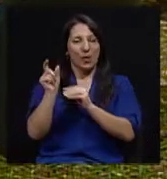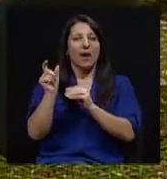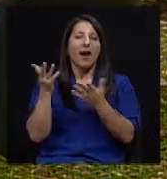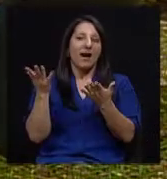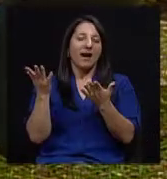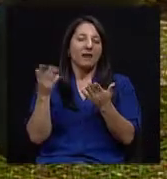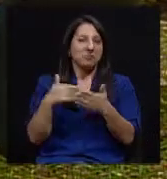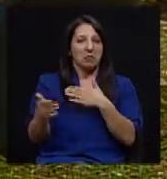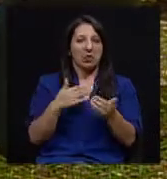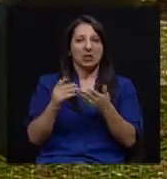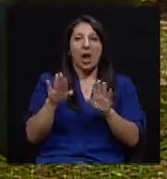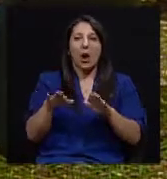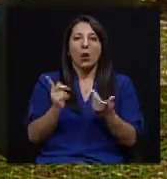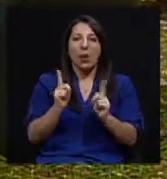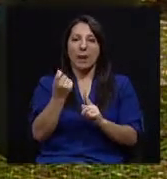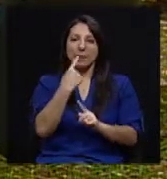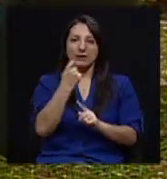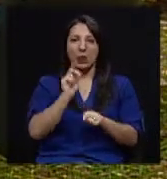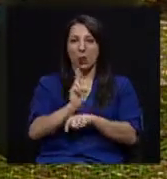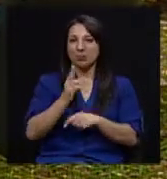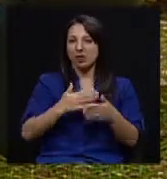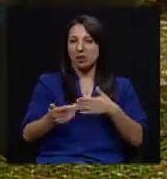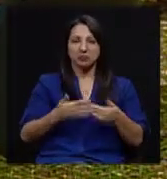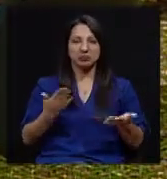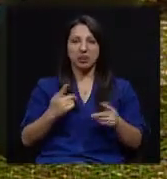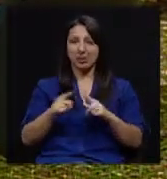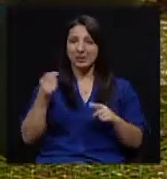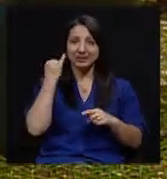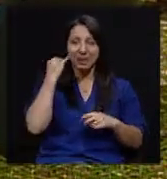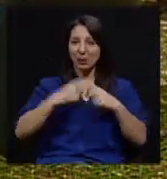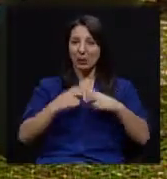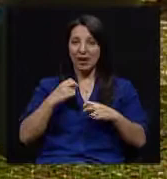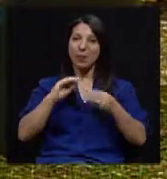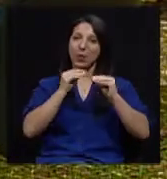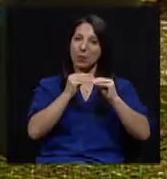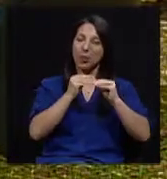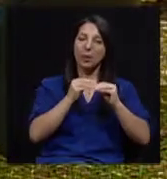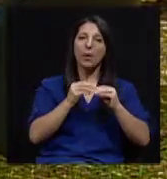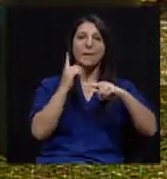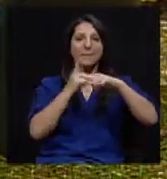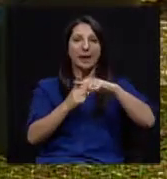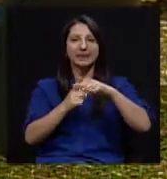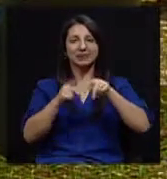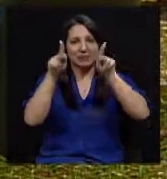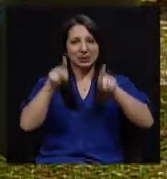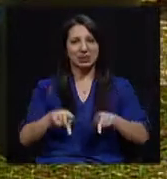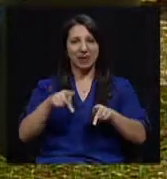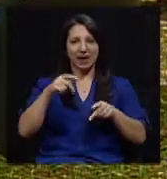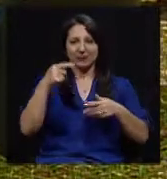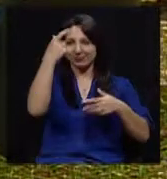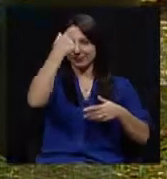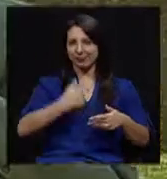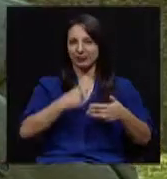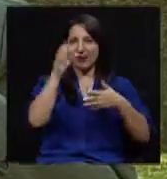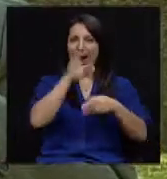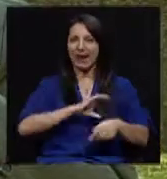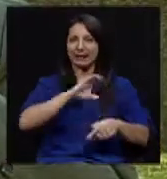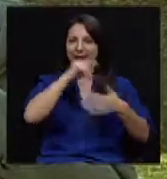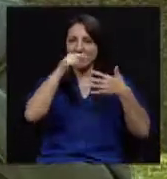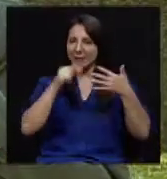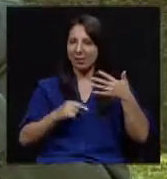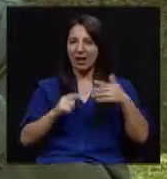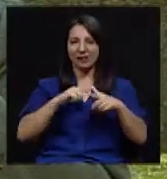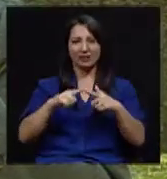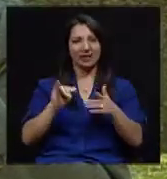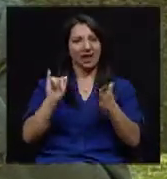no importa como yo baje la presión arterial. Pero cuando no es el número, sino un número en una persona con estas características, se vuelve